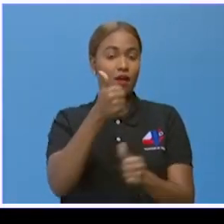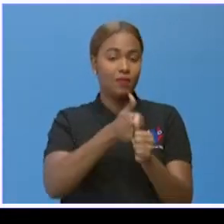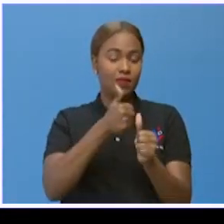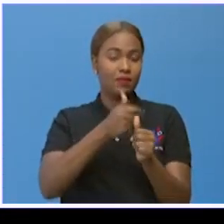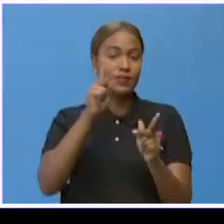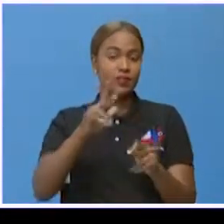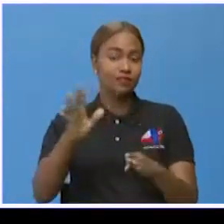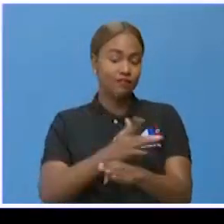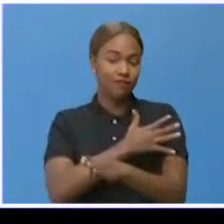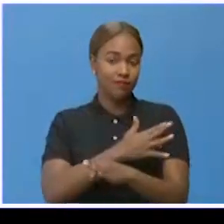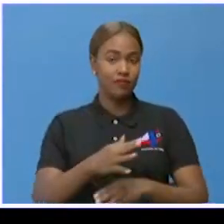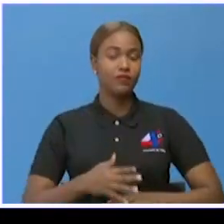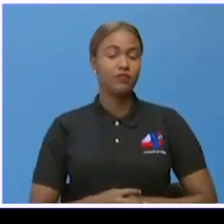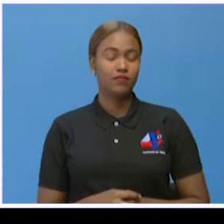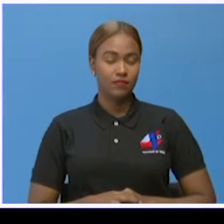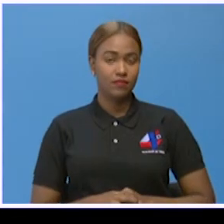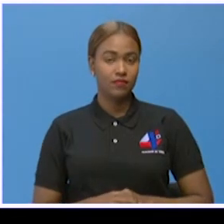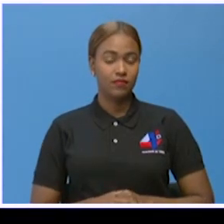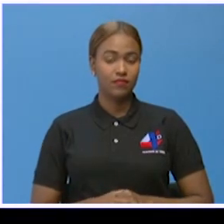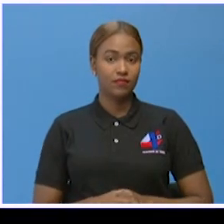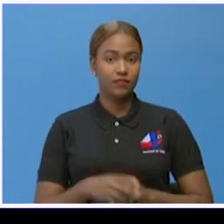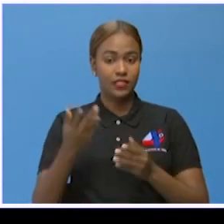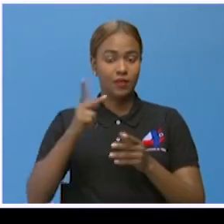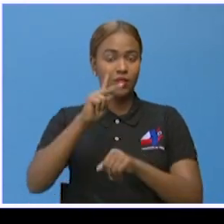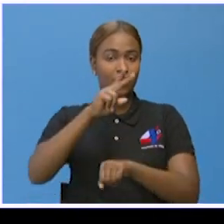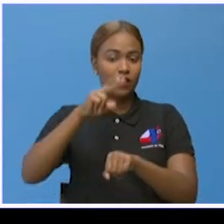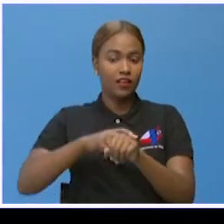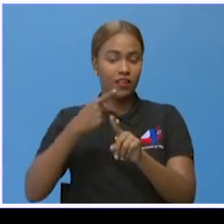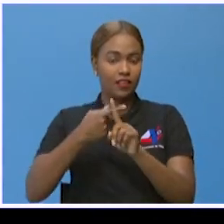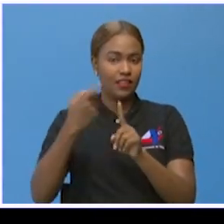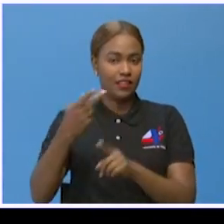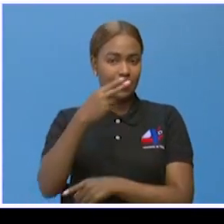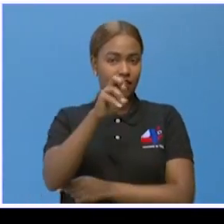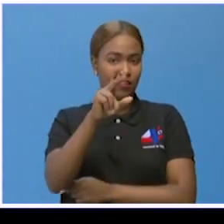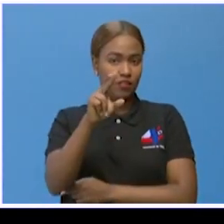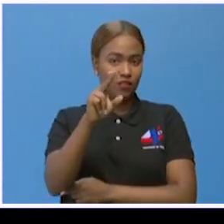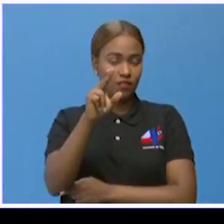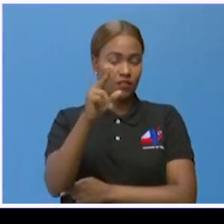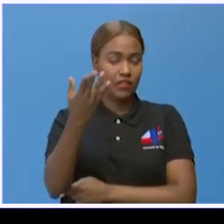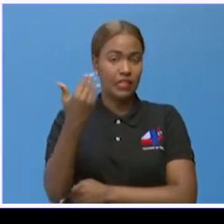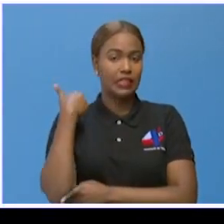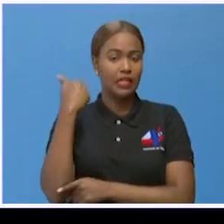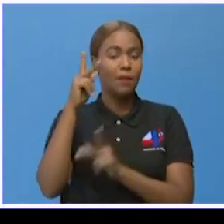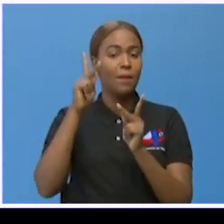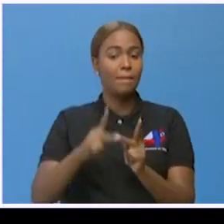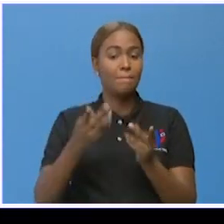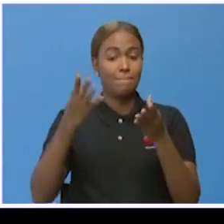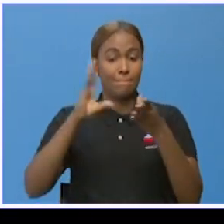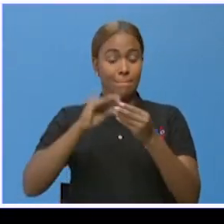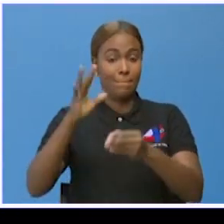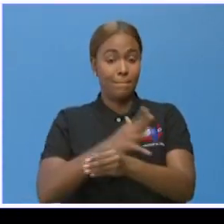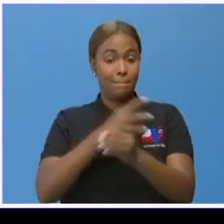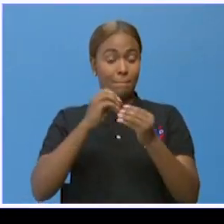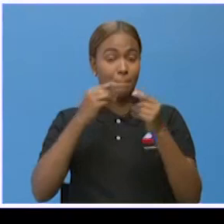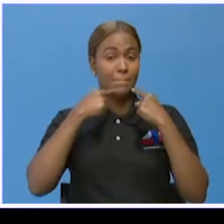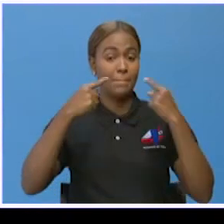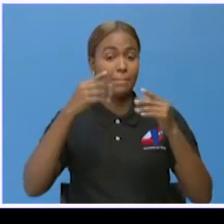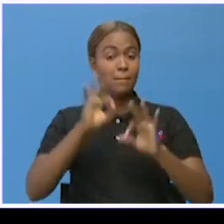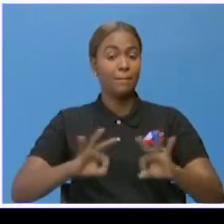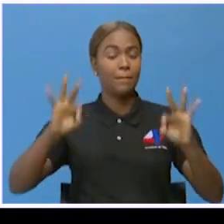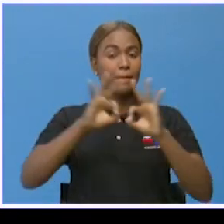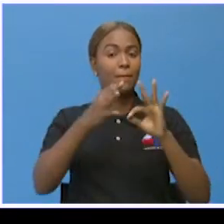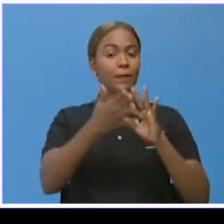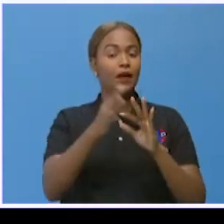cantautor. El puertorriqueño Héctor Delgado, el father, quien fuera uno de los exponentes más importantes del género de